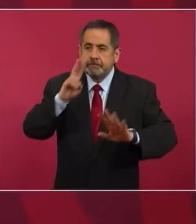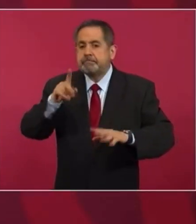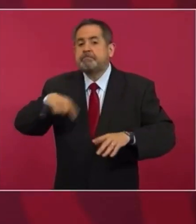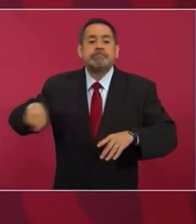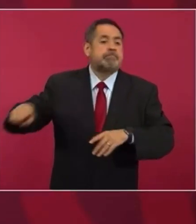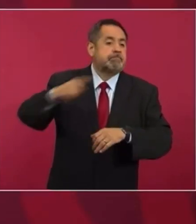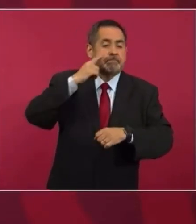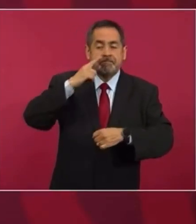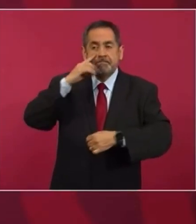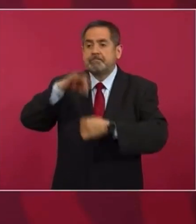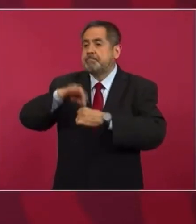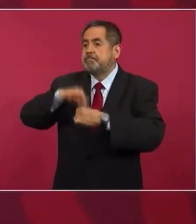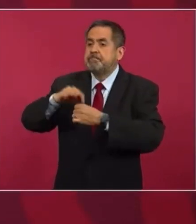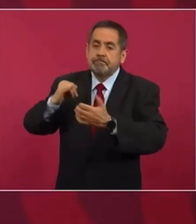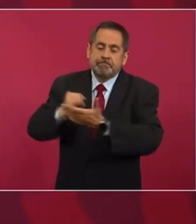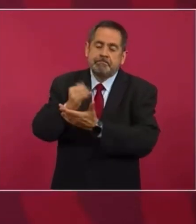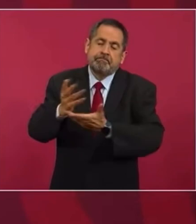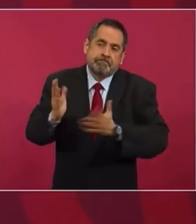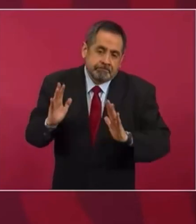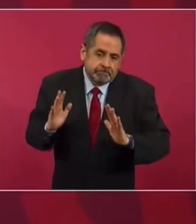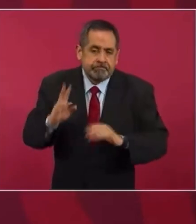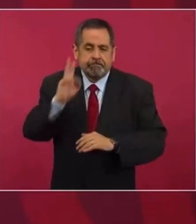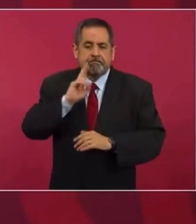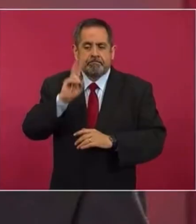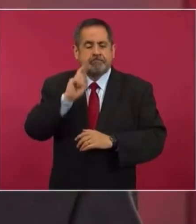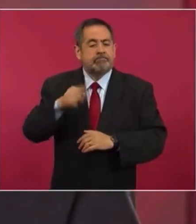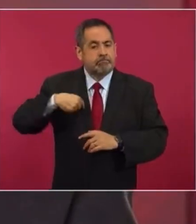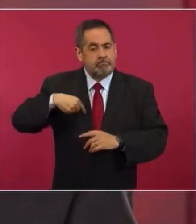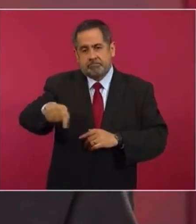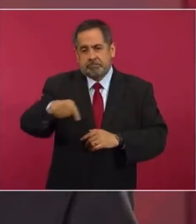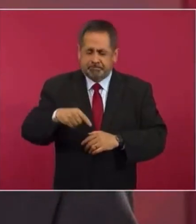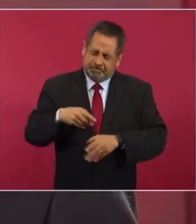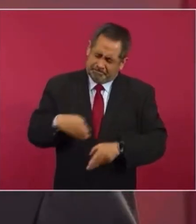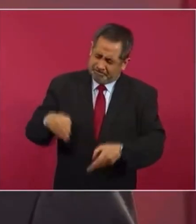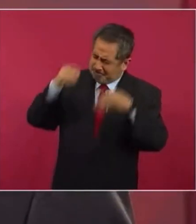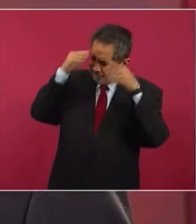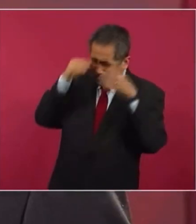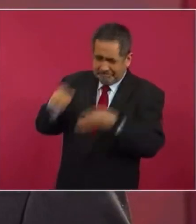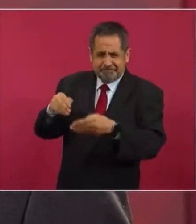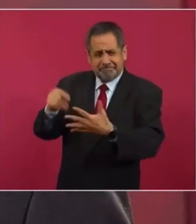y voy a dedicarme a eso.